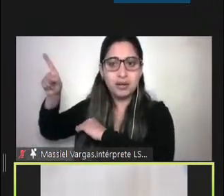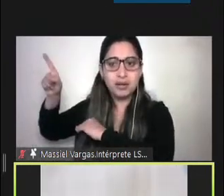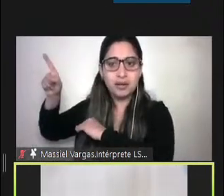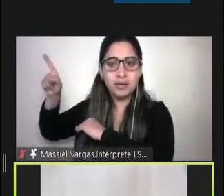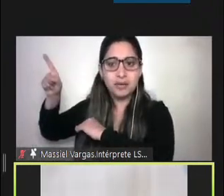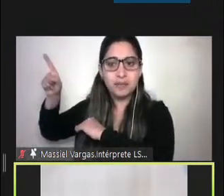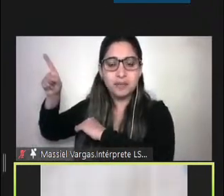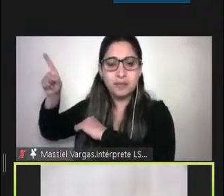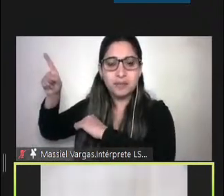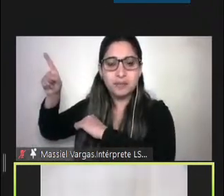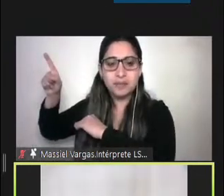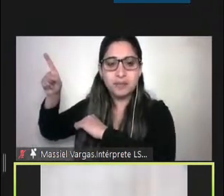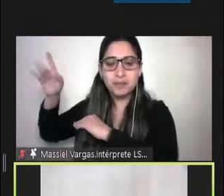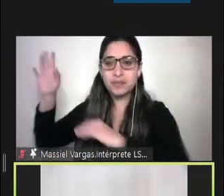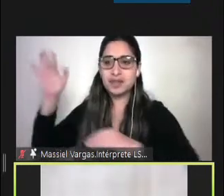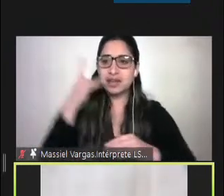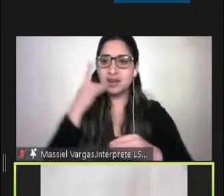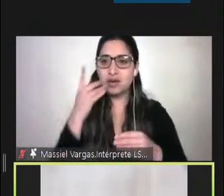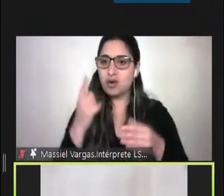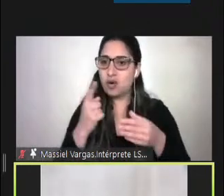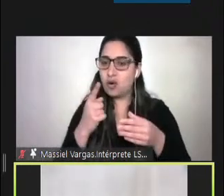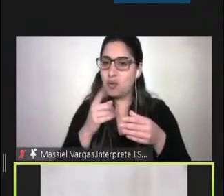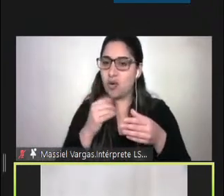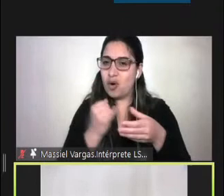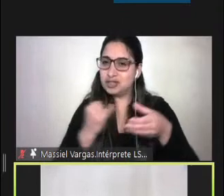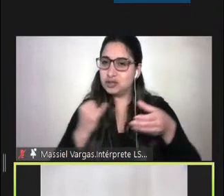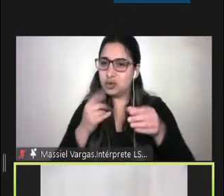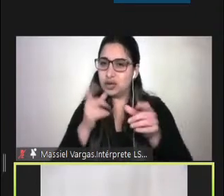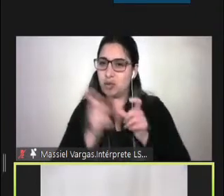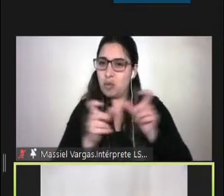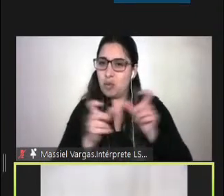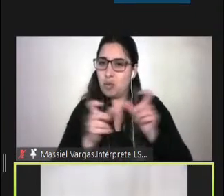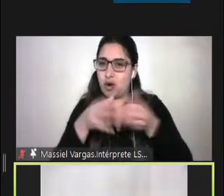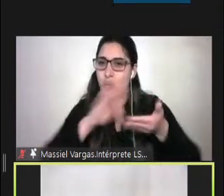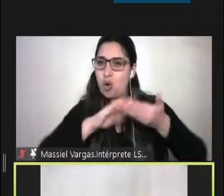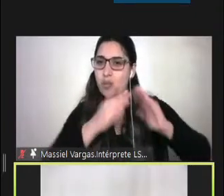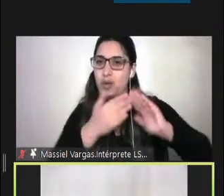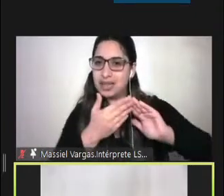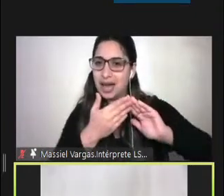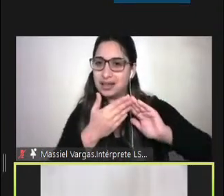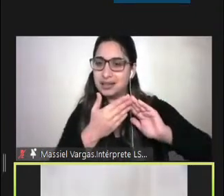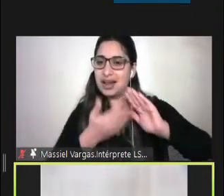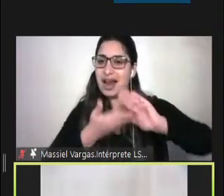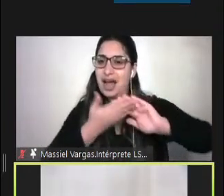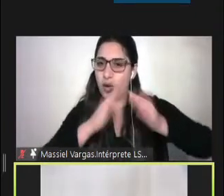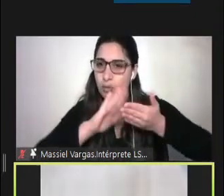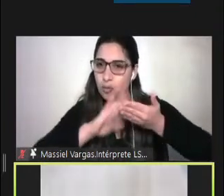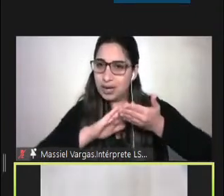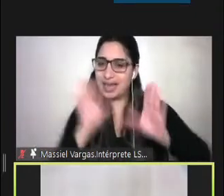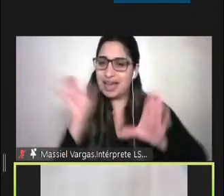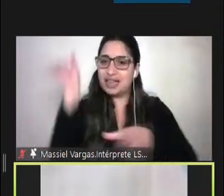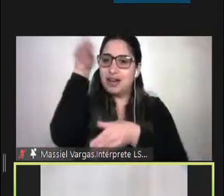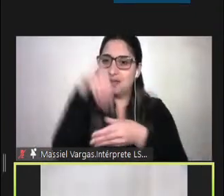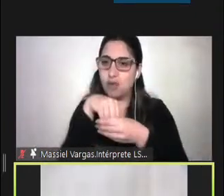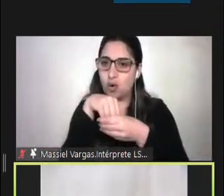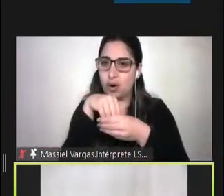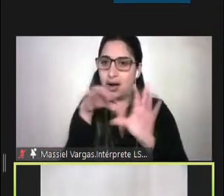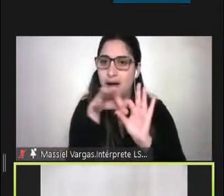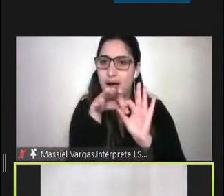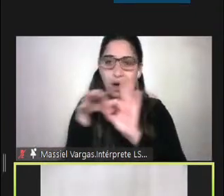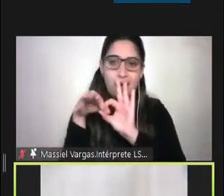excluye como individuos o como grupos o como comunidades por el contrario nos involucra y nos vincula